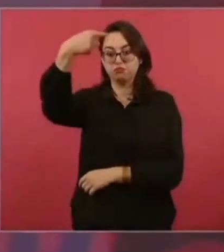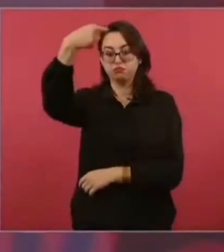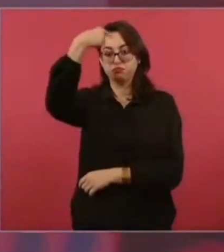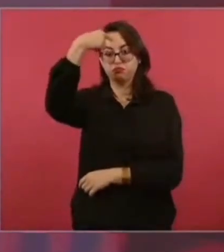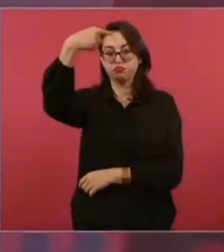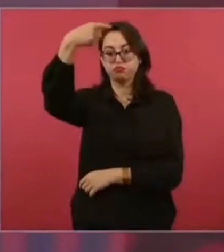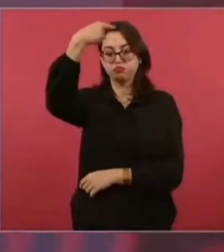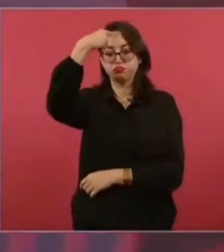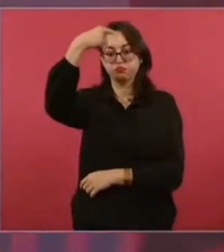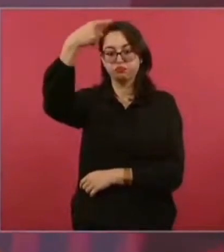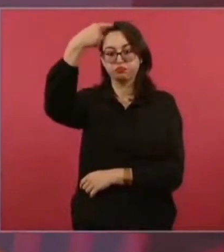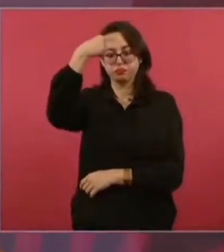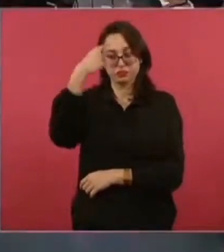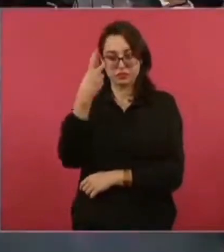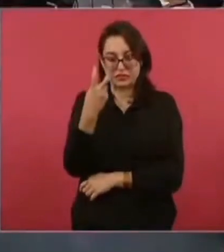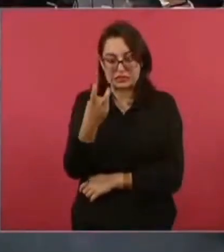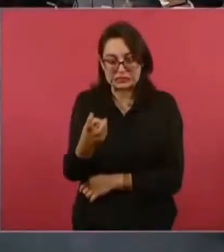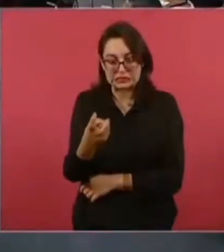que le importa es lo material.